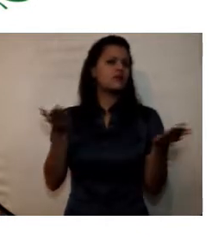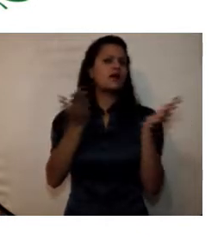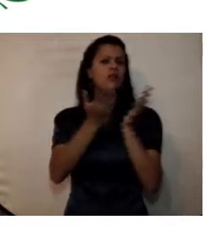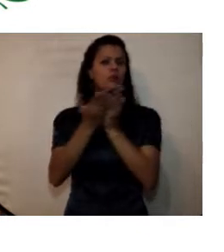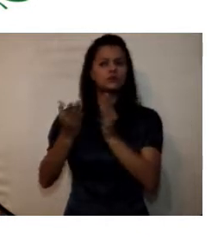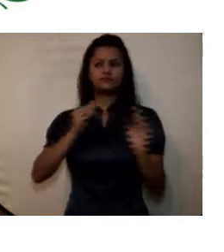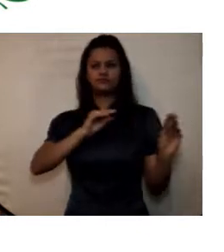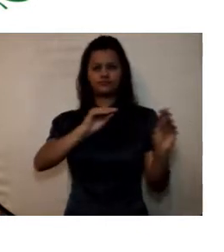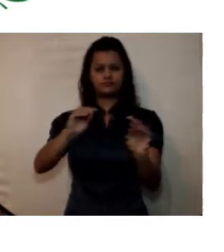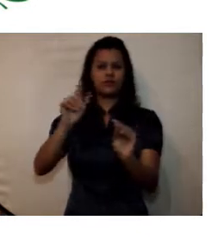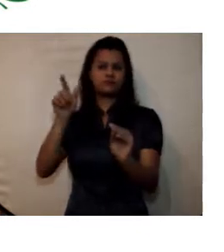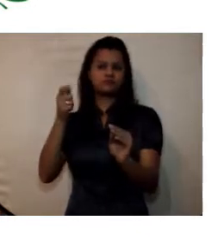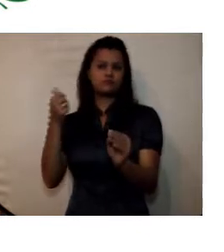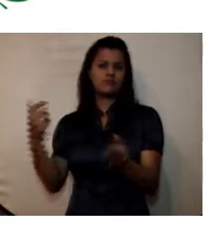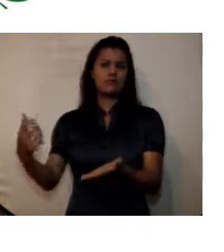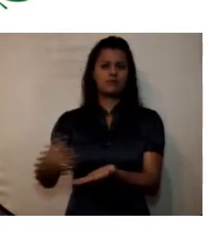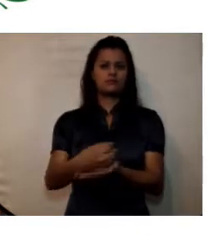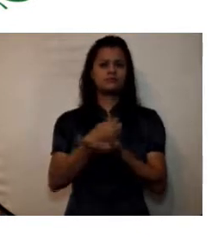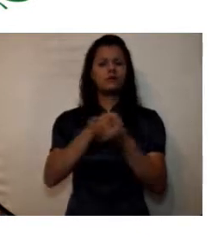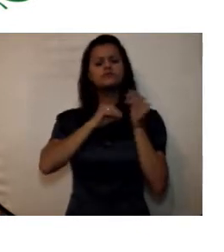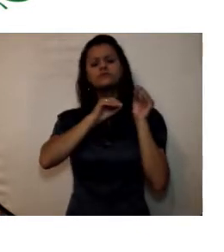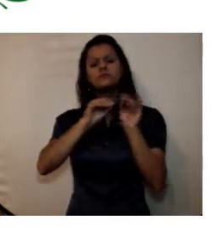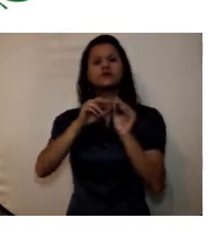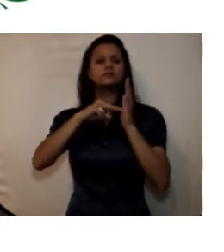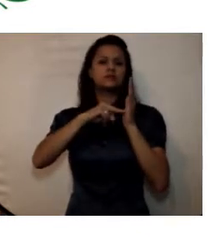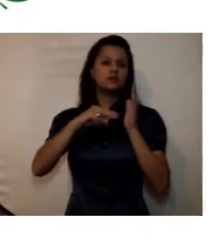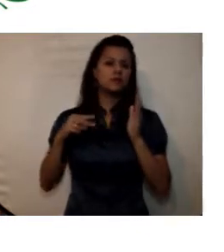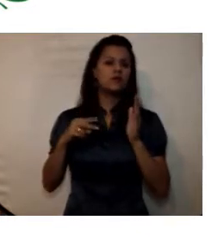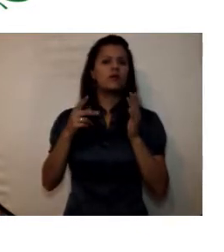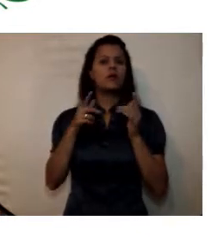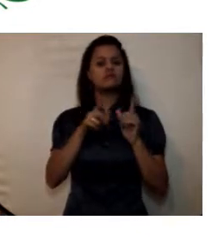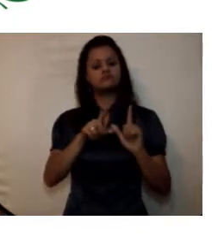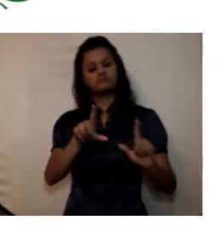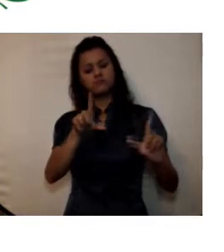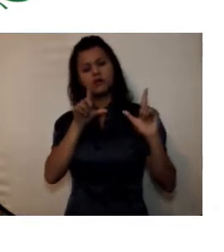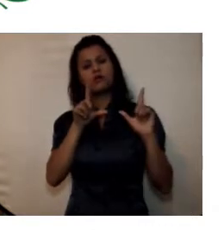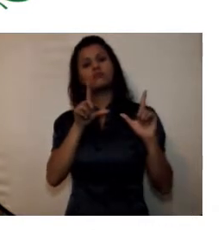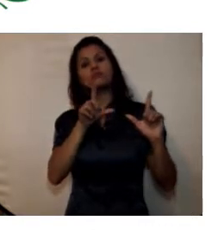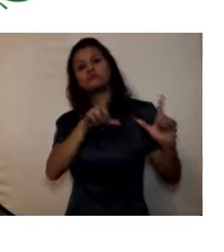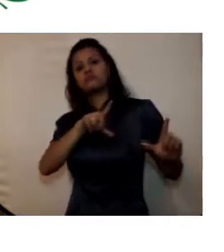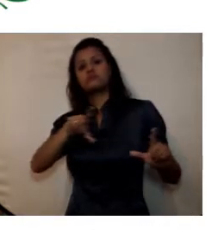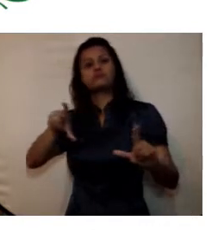tanto a nivel tecnológico pregrado postgrado y extensión